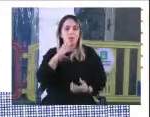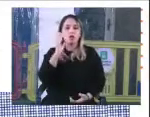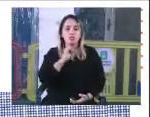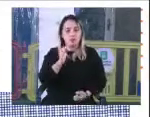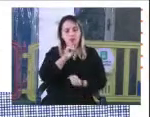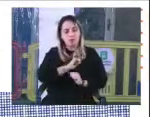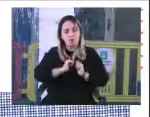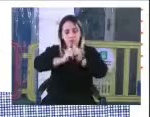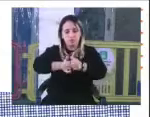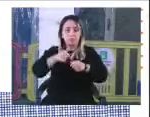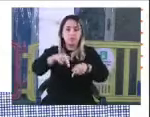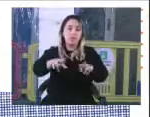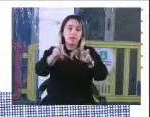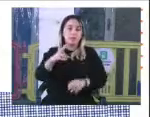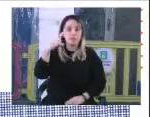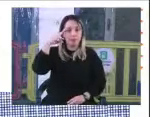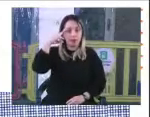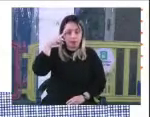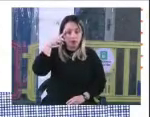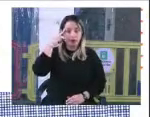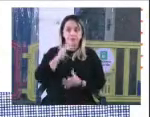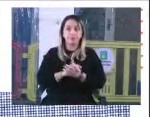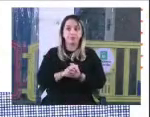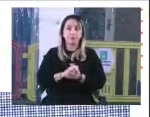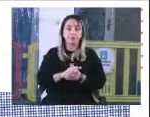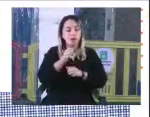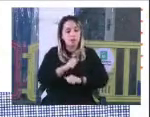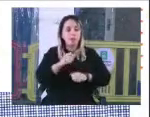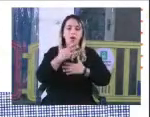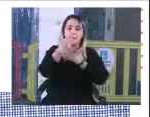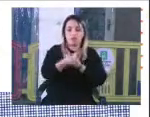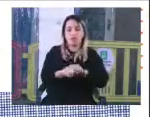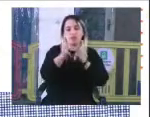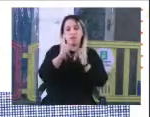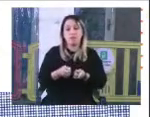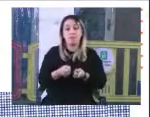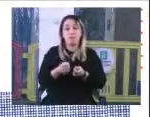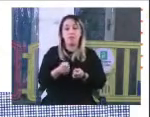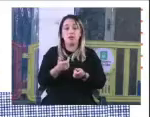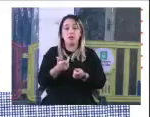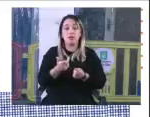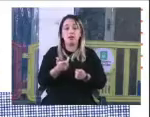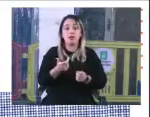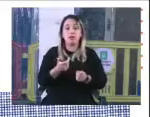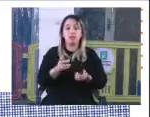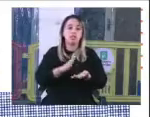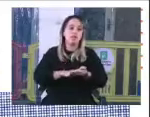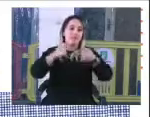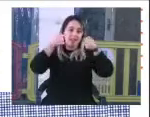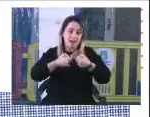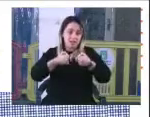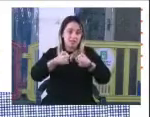acompañar en el tema de memoria y poder apoyarnos también en lo que es la cárcel de